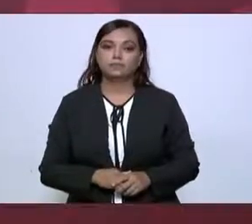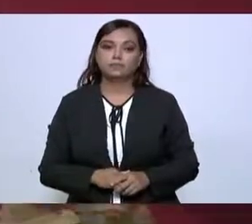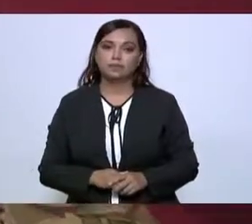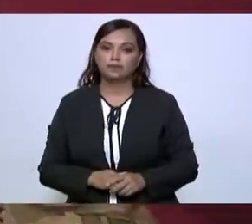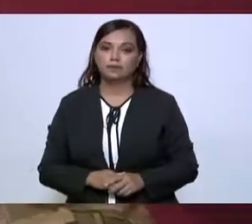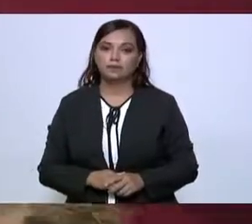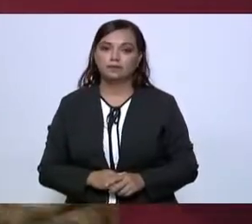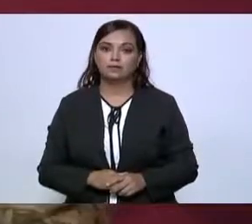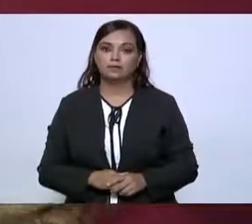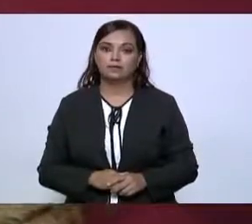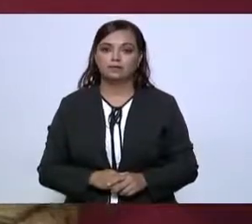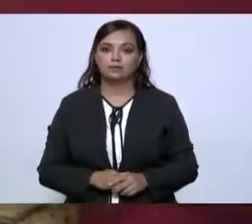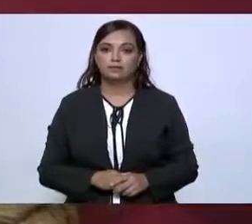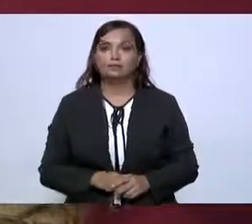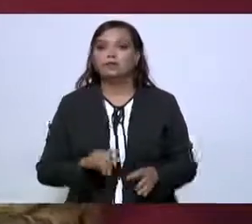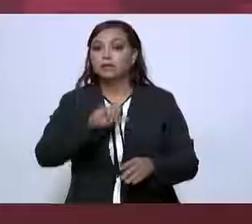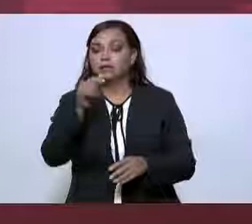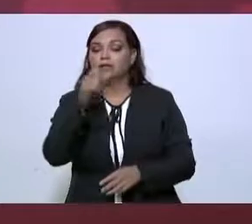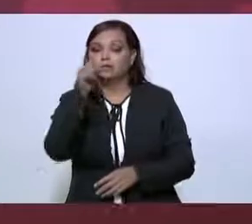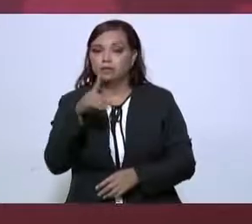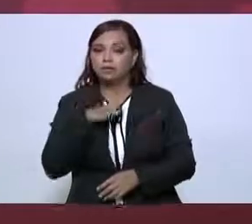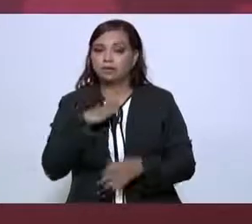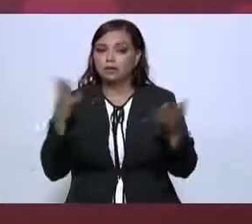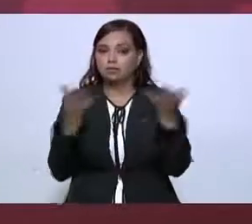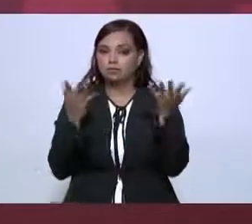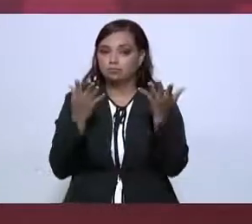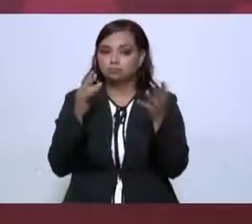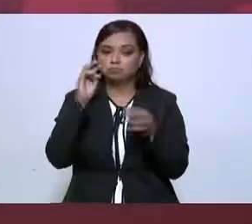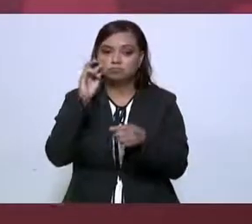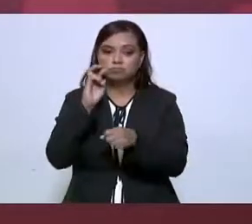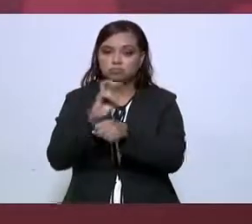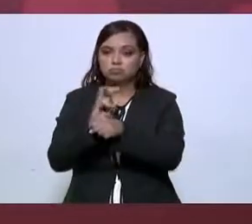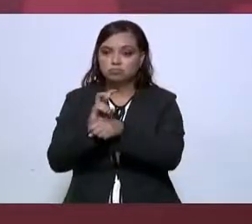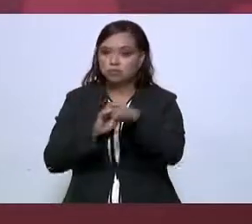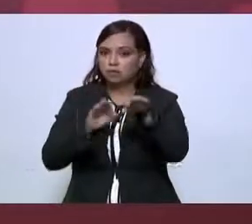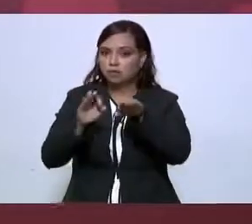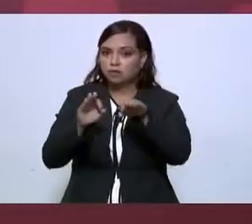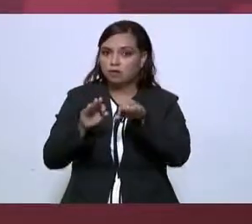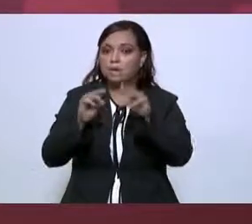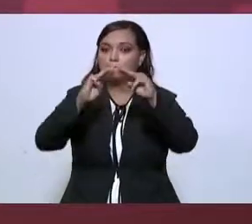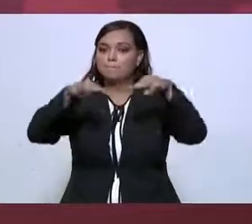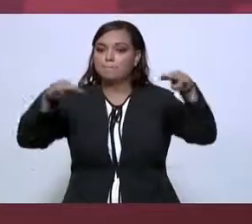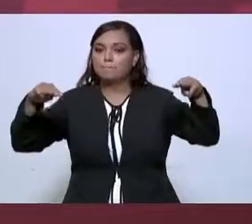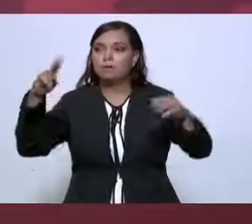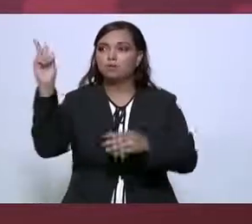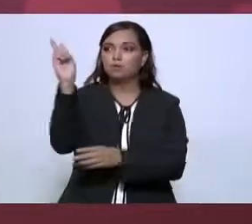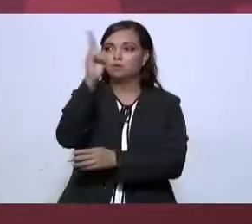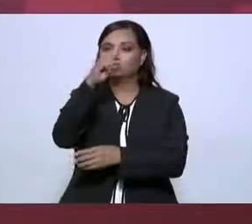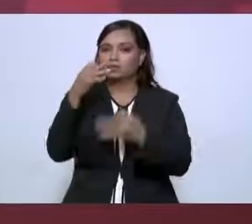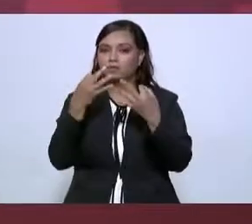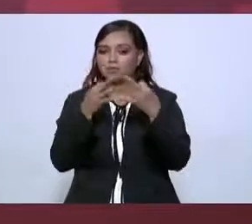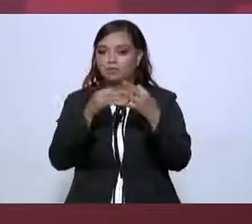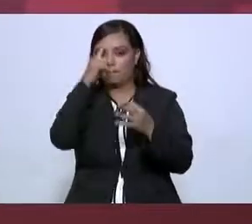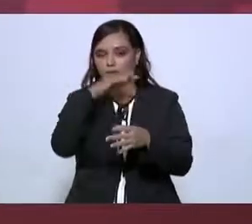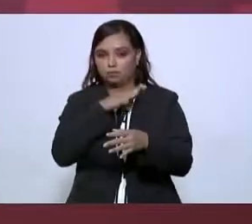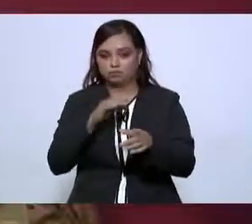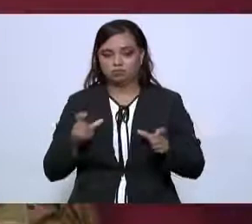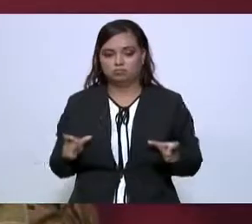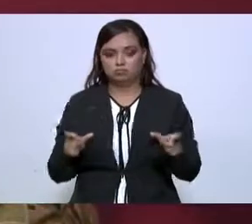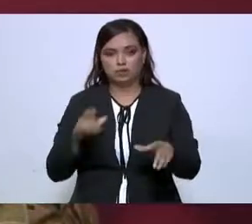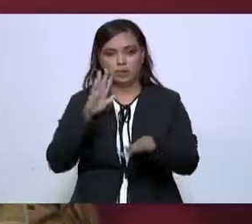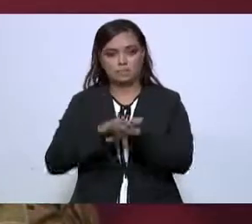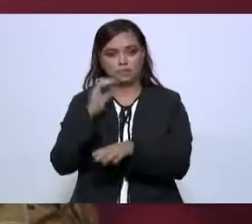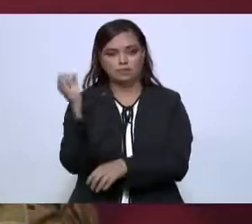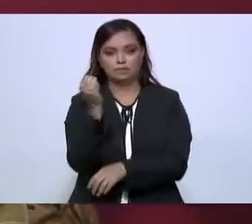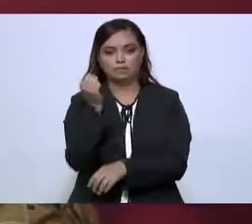La que sigue. Desde luego vamos a realizar operaciones en el mar, en el aire y en la tierra para reforzar la seguridad aquí en los